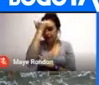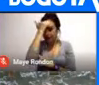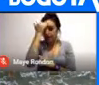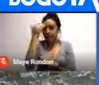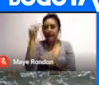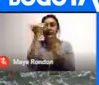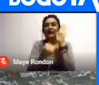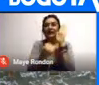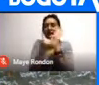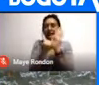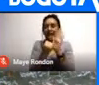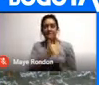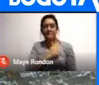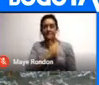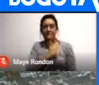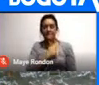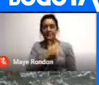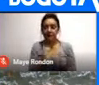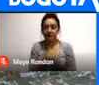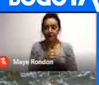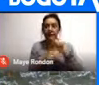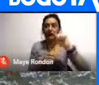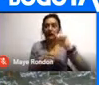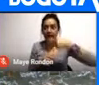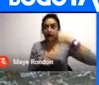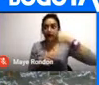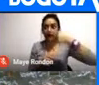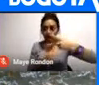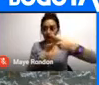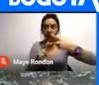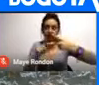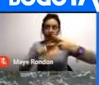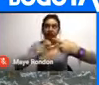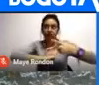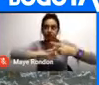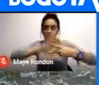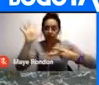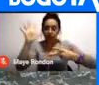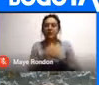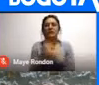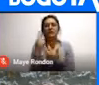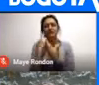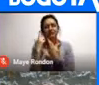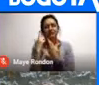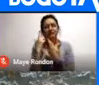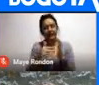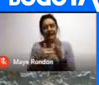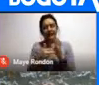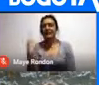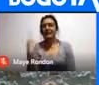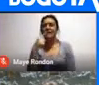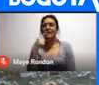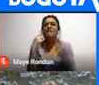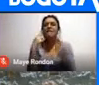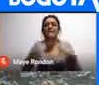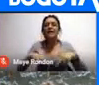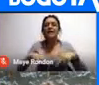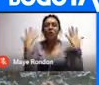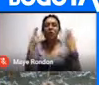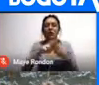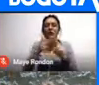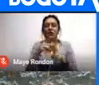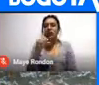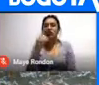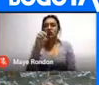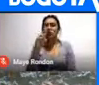identidad Propia Y en segundo lugar Pues por supuesto Resignificar La tan famosa Leyenda del Dorado